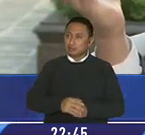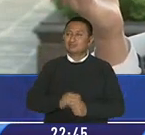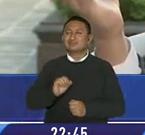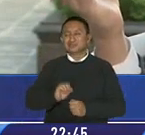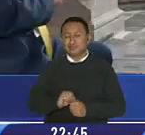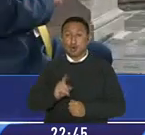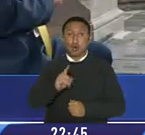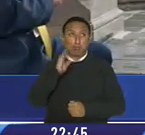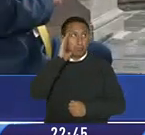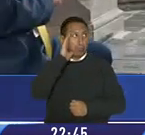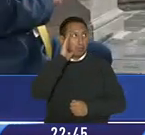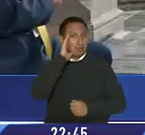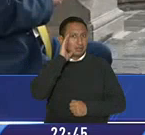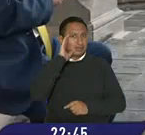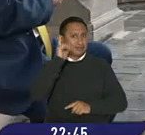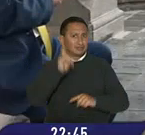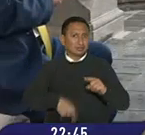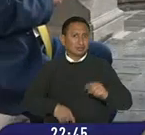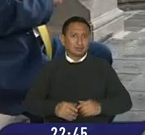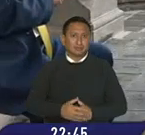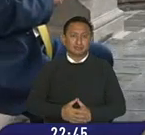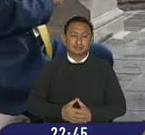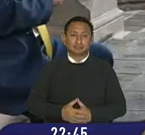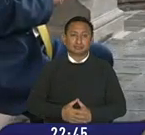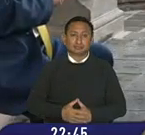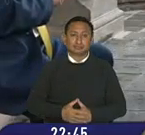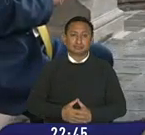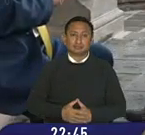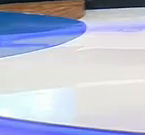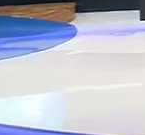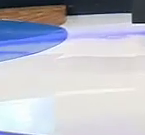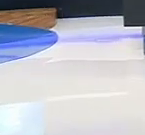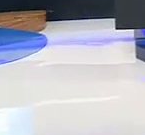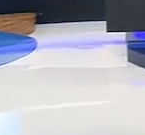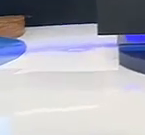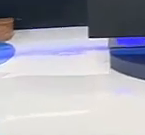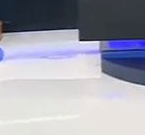indiferencia informó Álvaro Terán